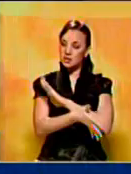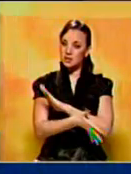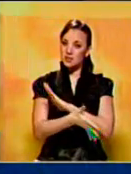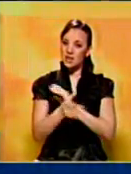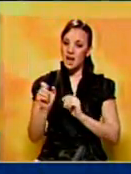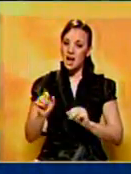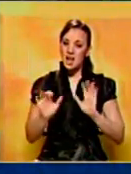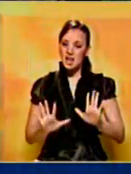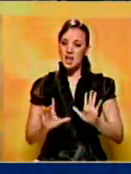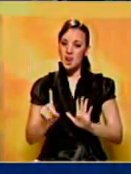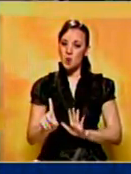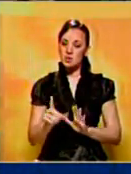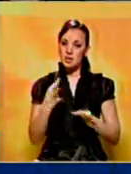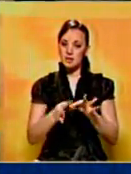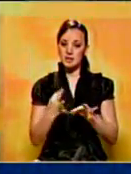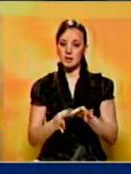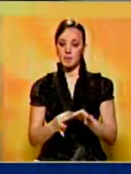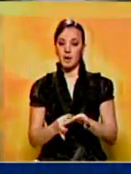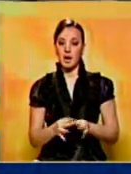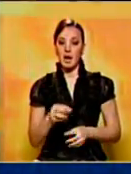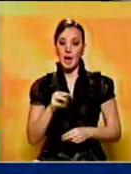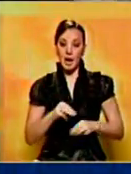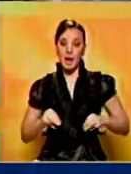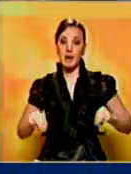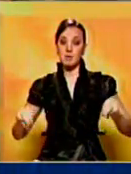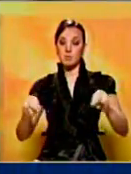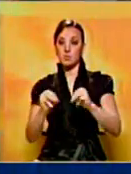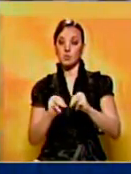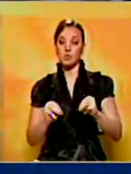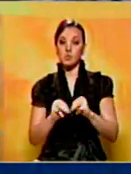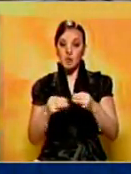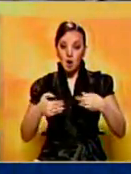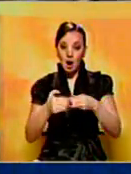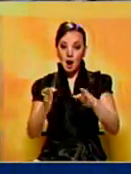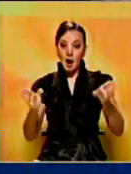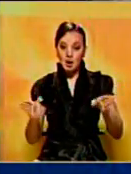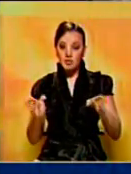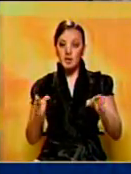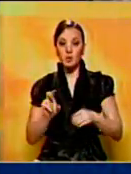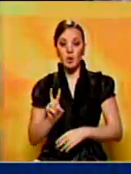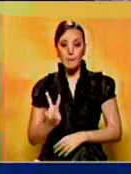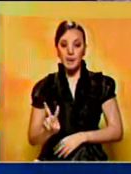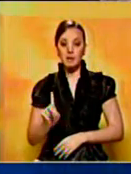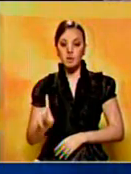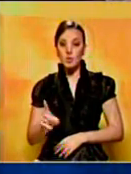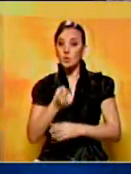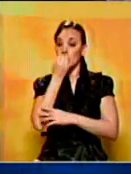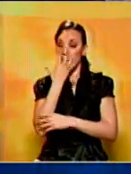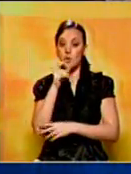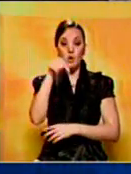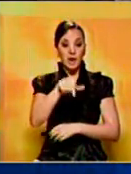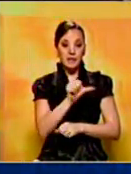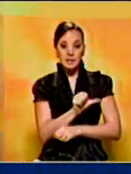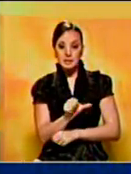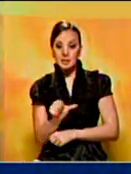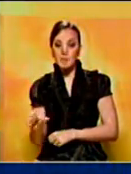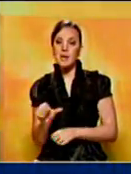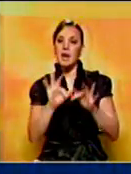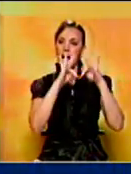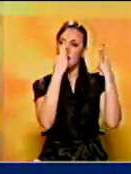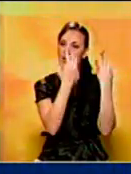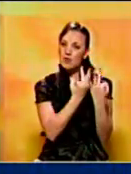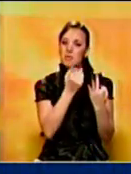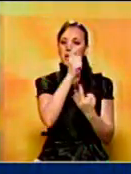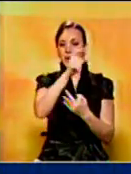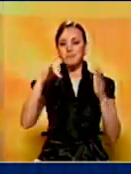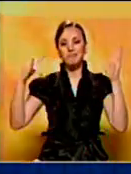septiembre. El museo será abierto al público a partir del 21 de mayo. Esta semana estará dedicado a los familiares de las